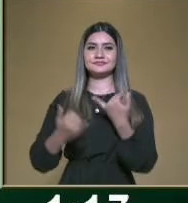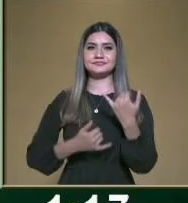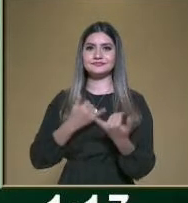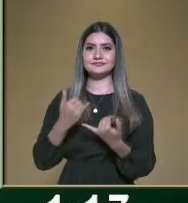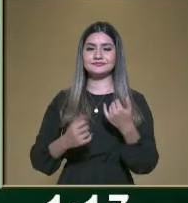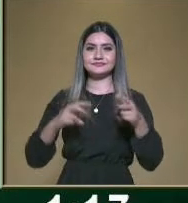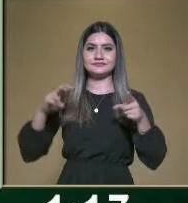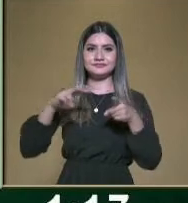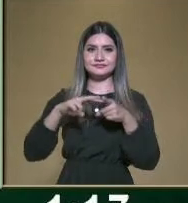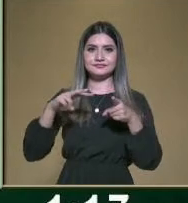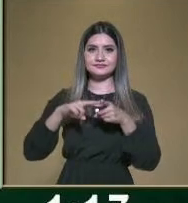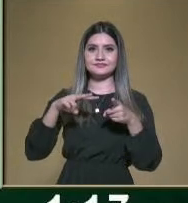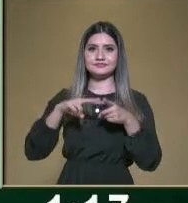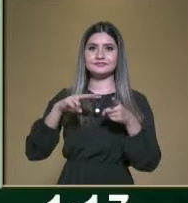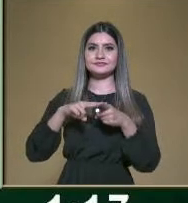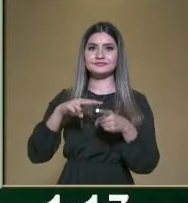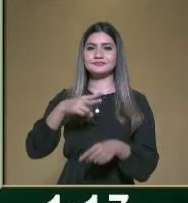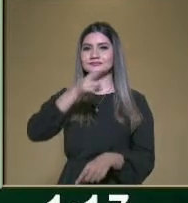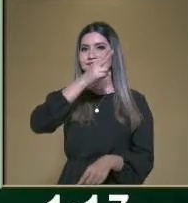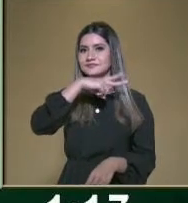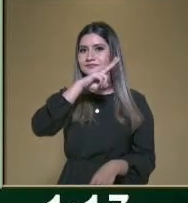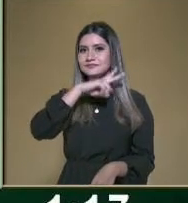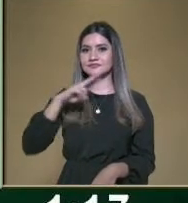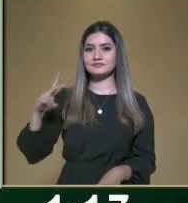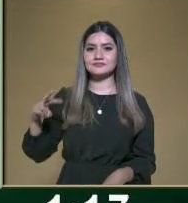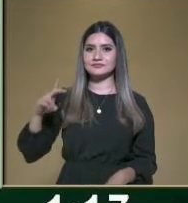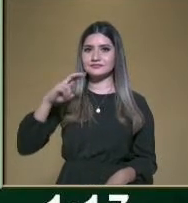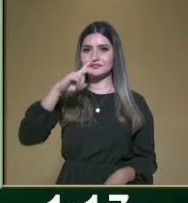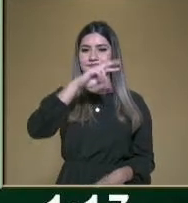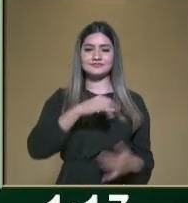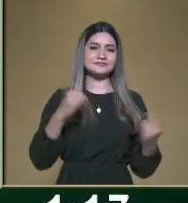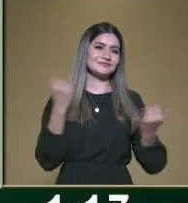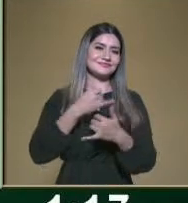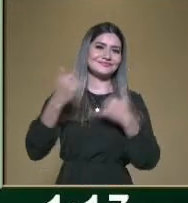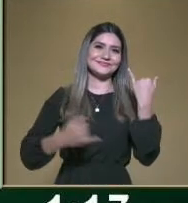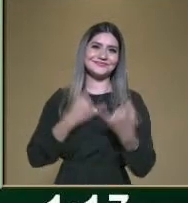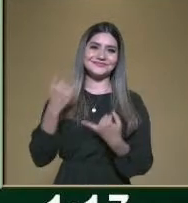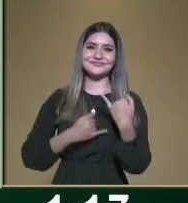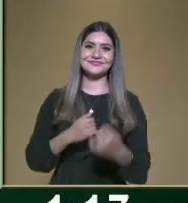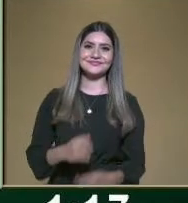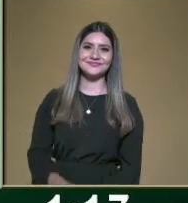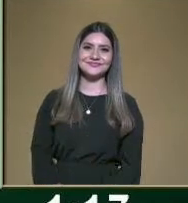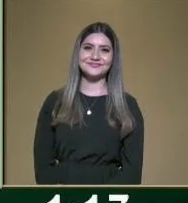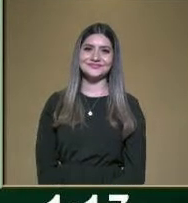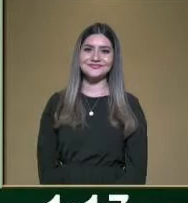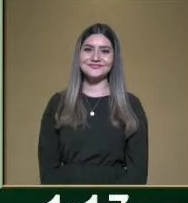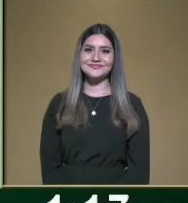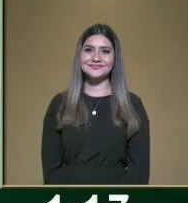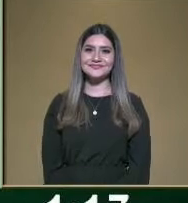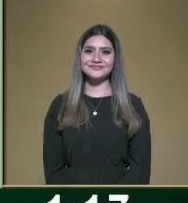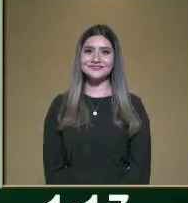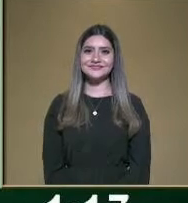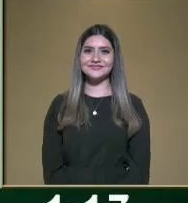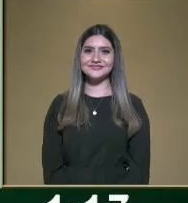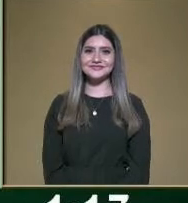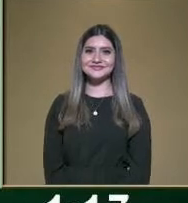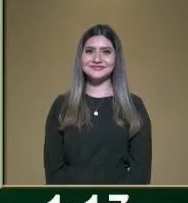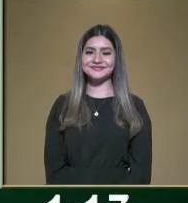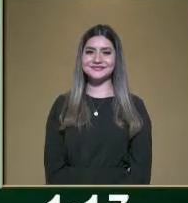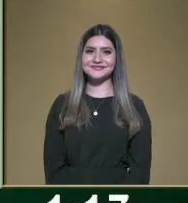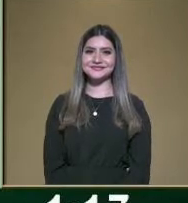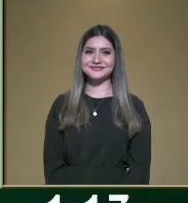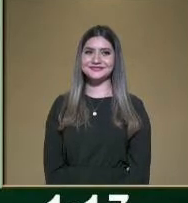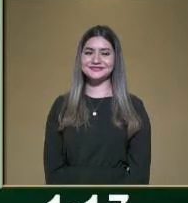Bueno, este juego de serpientes y escaleras lo jugamos en una clase. Sí, me acuerdo, maestra, que ustedes lo jugaron. Muy bonito material.